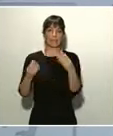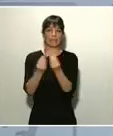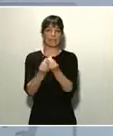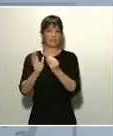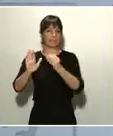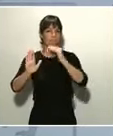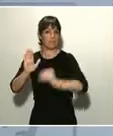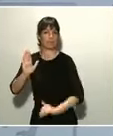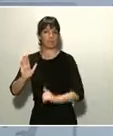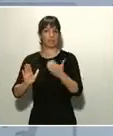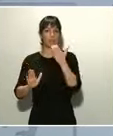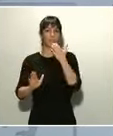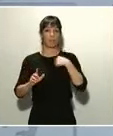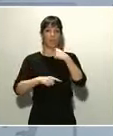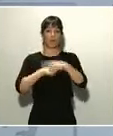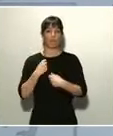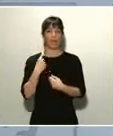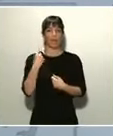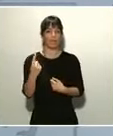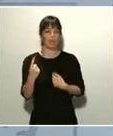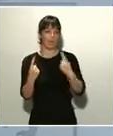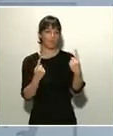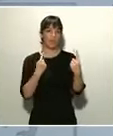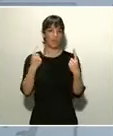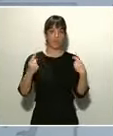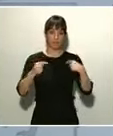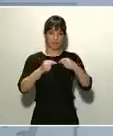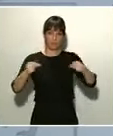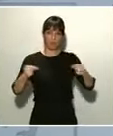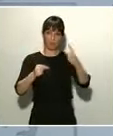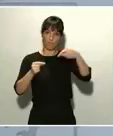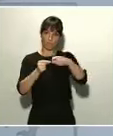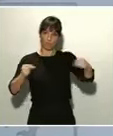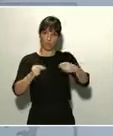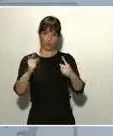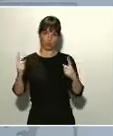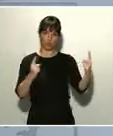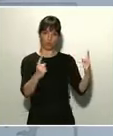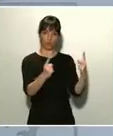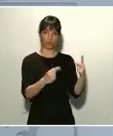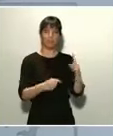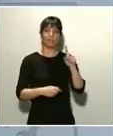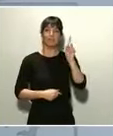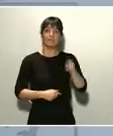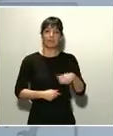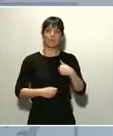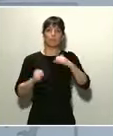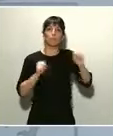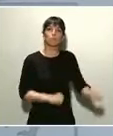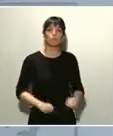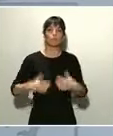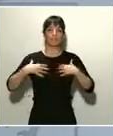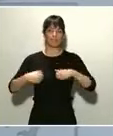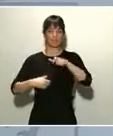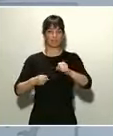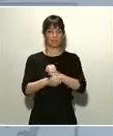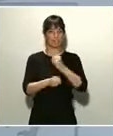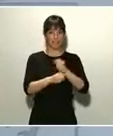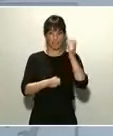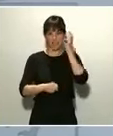unidad familiar y distancia de un metro entre personas, así como la intensificación de la protección sanitaria de los trabajadores y trabajadoras.